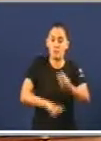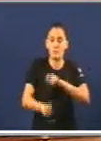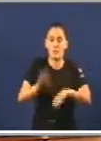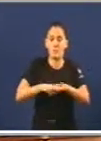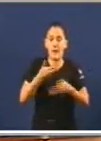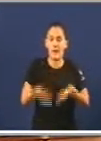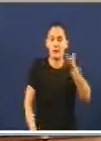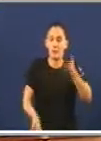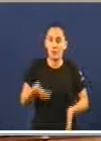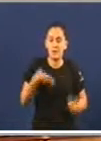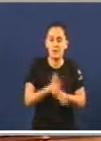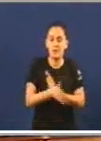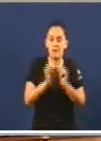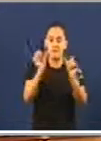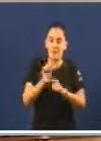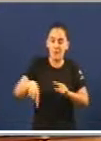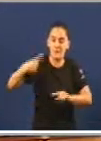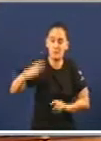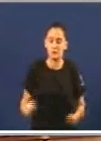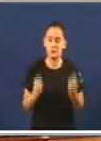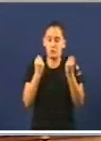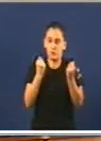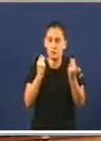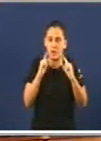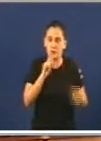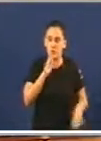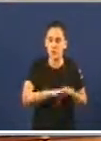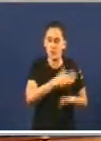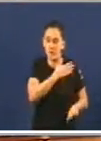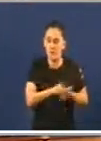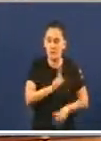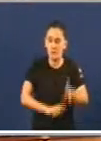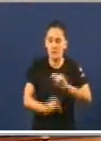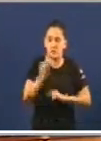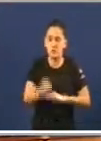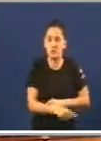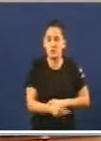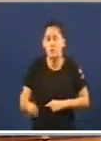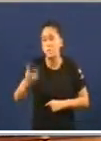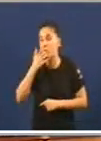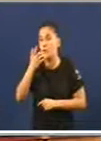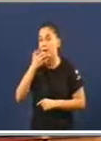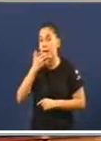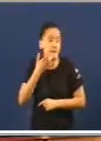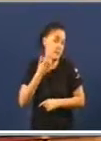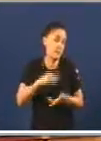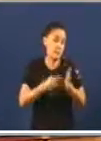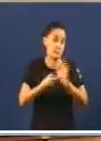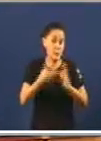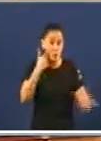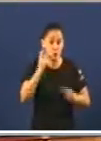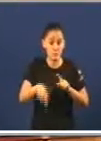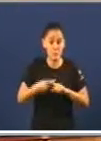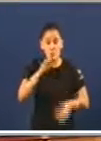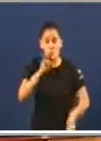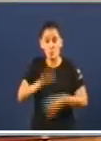exposte de actuación do goberno en cumprimento das decisións parlamentarias. Por poñer algún exemplo de métodos de control do cumprimento